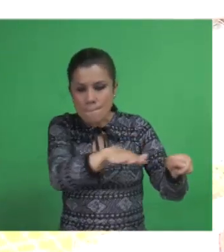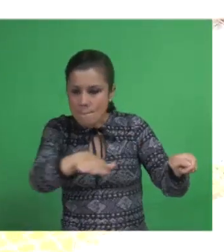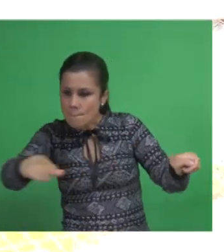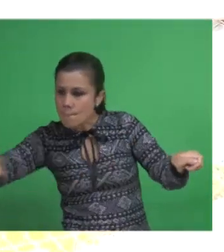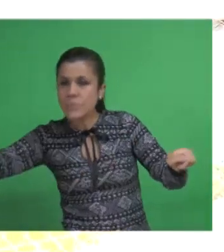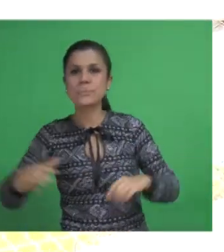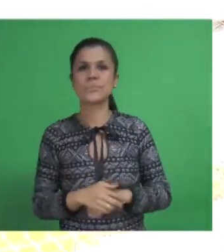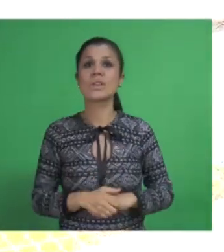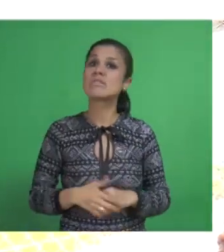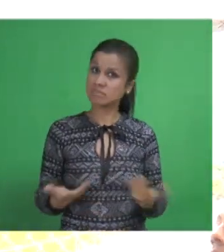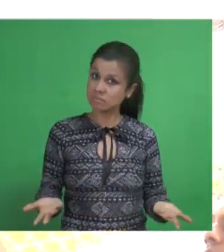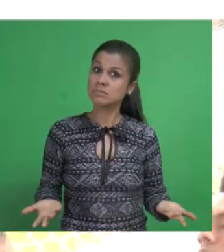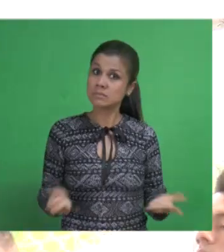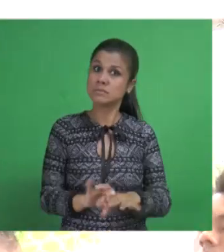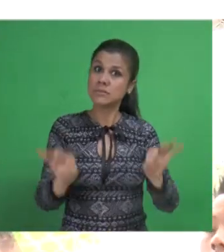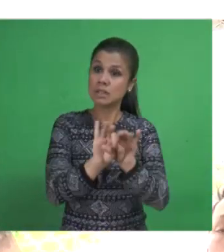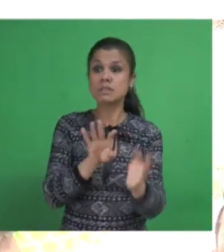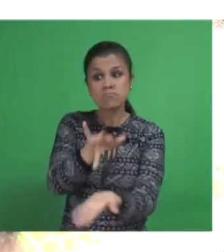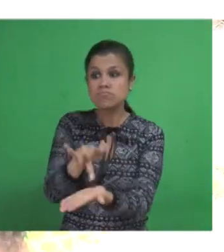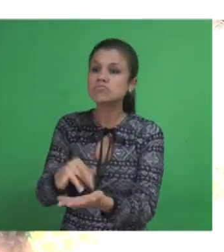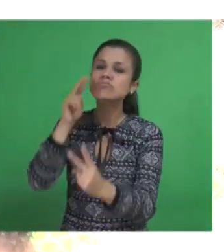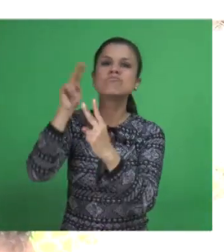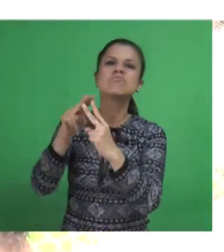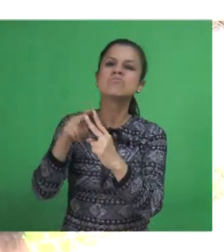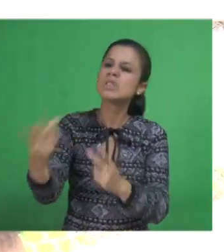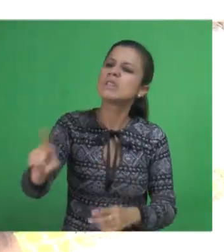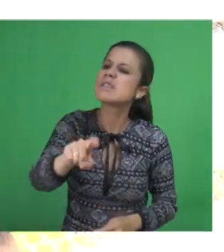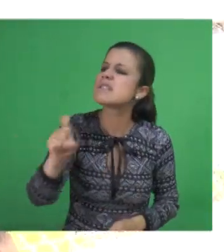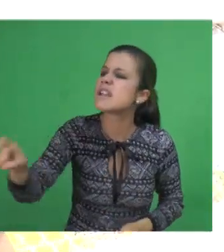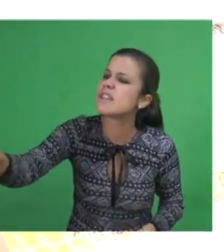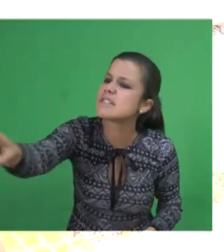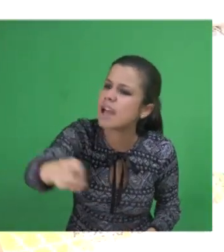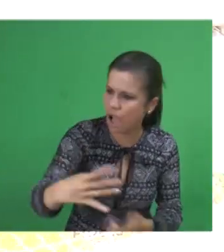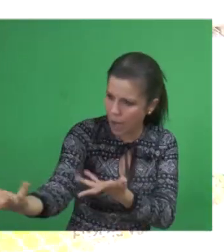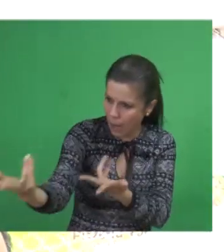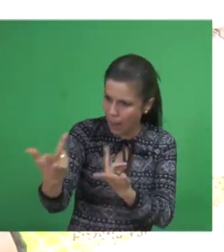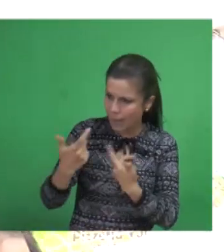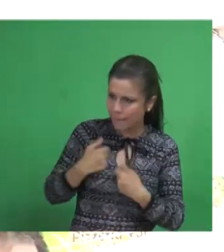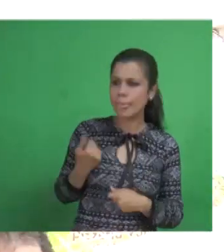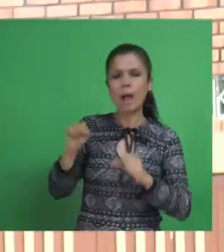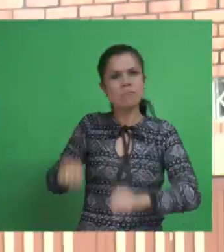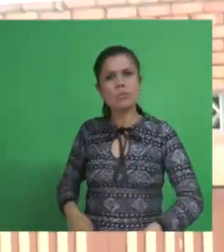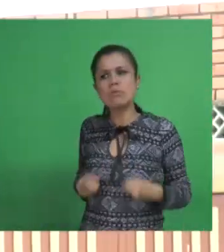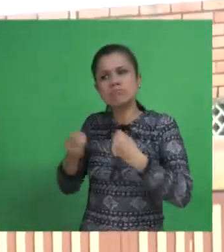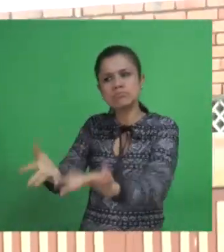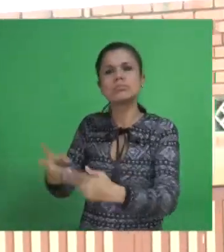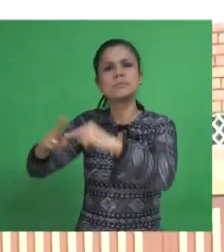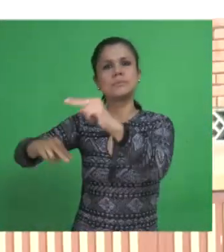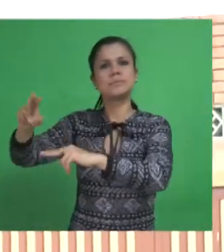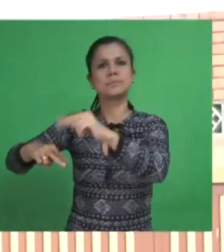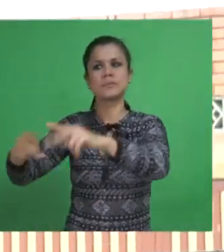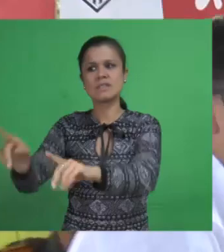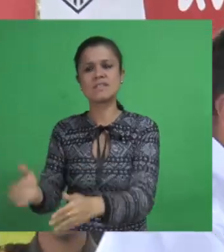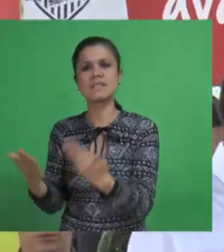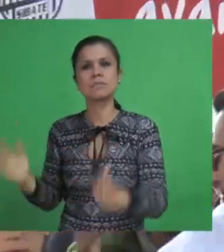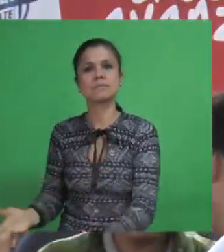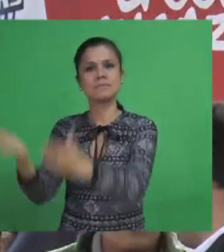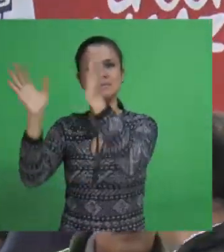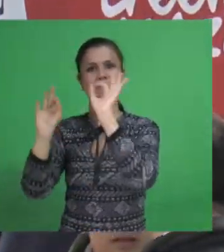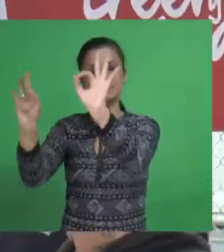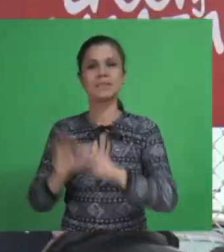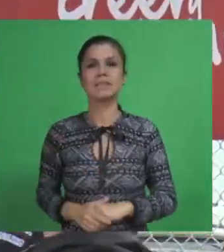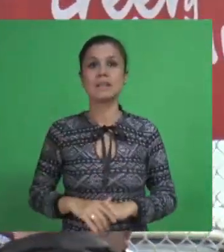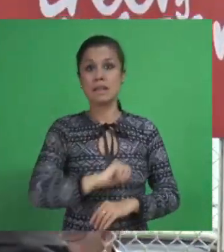las necesidades, pero también entregando obras que le permiten mejorar la calidad de vida a la gente. En el polideportivo del barrio Santa